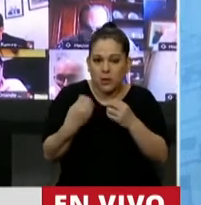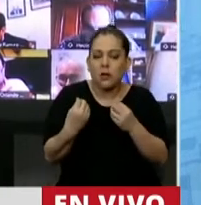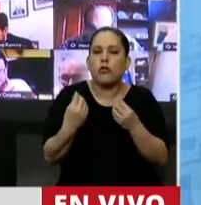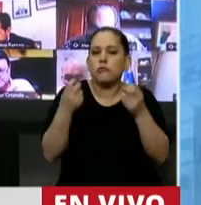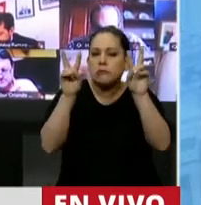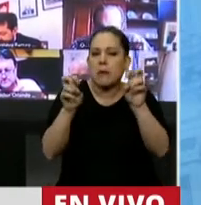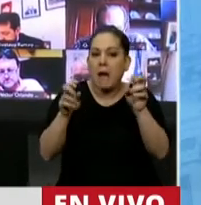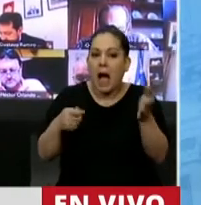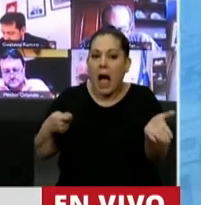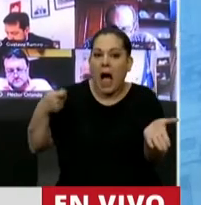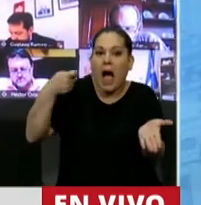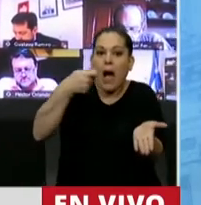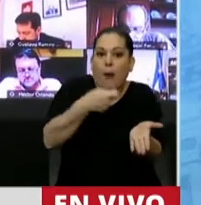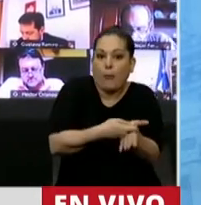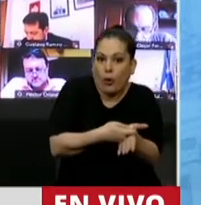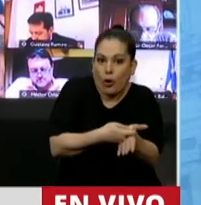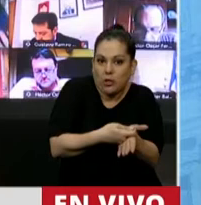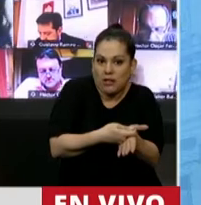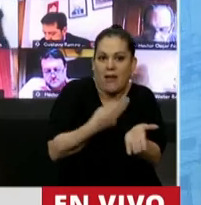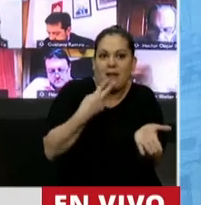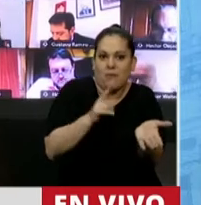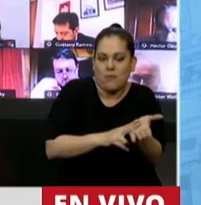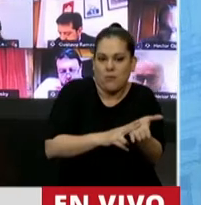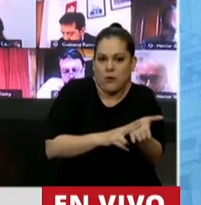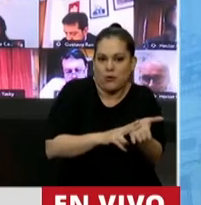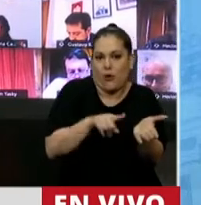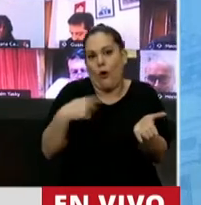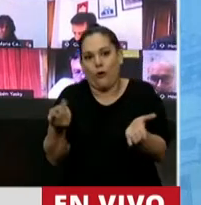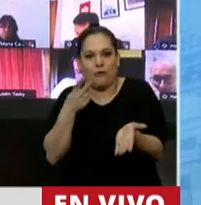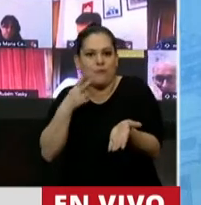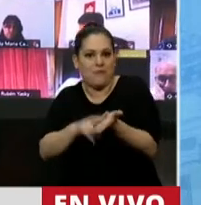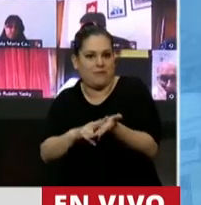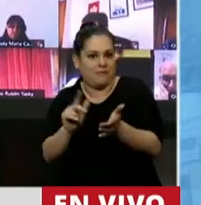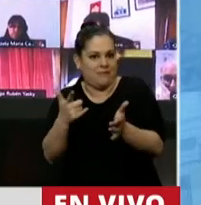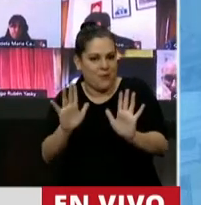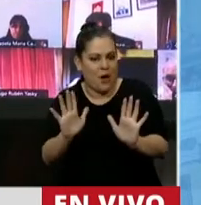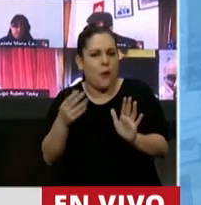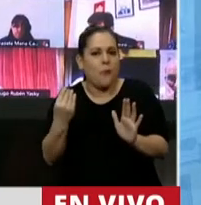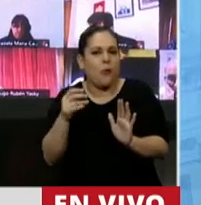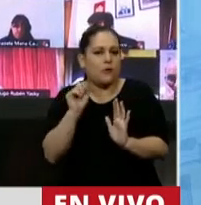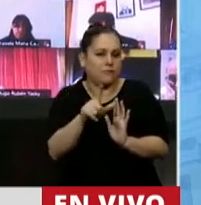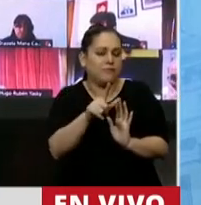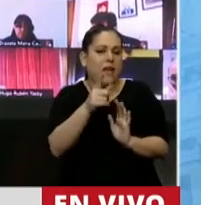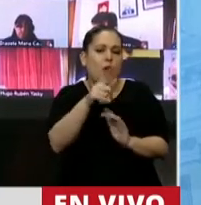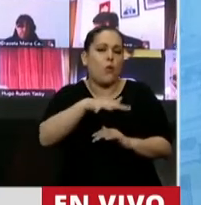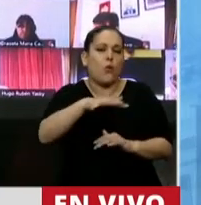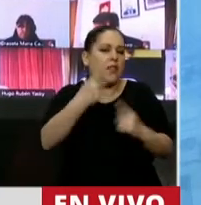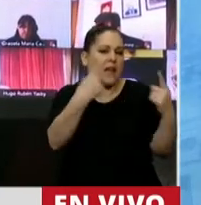aporte que no podrá significar la doble imposición con otro impuesto porque tiene una naturaleza jurídica distinta.